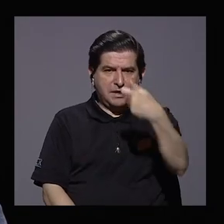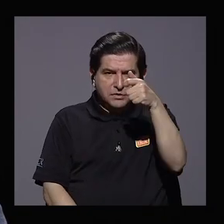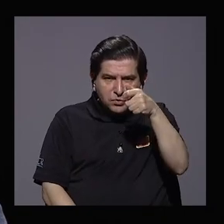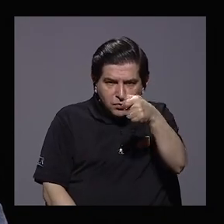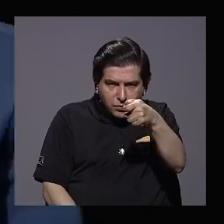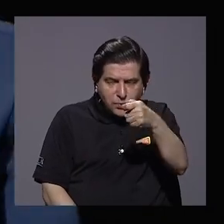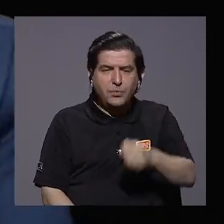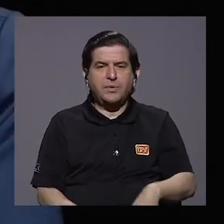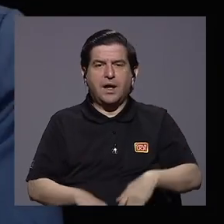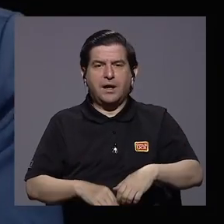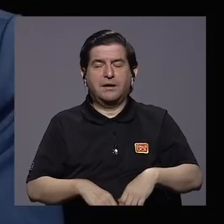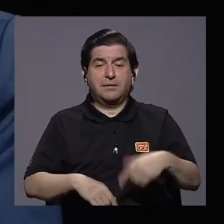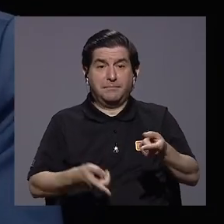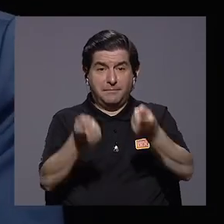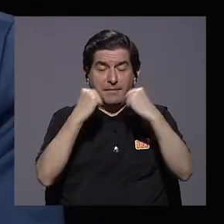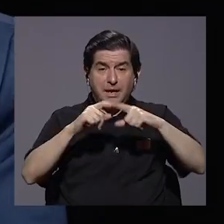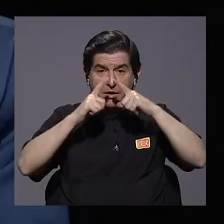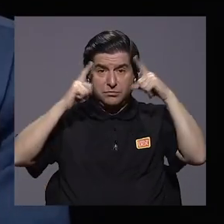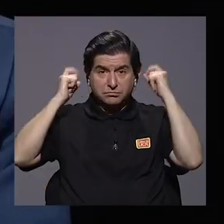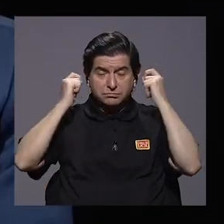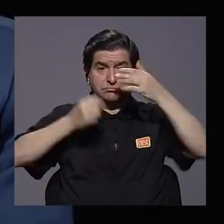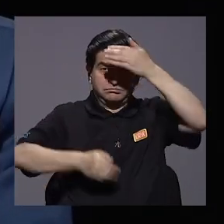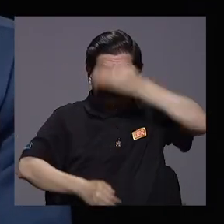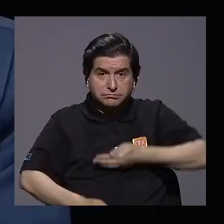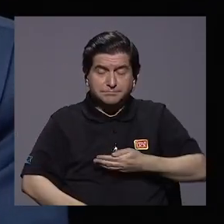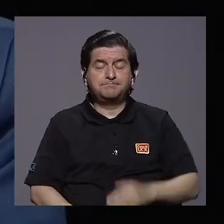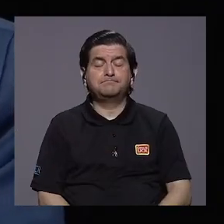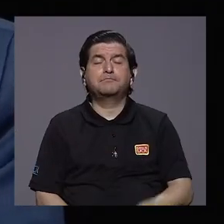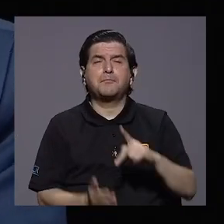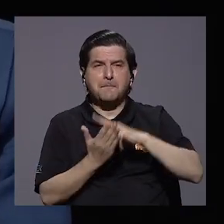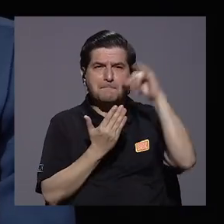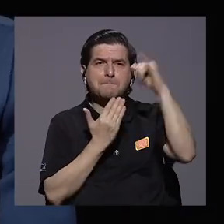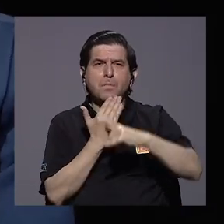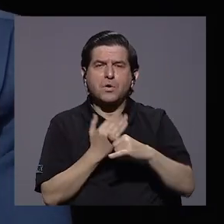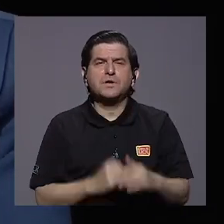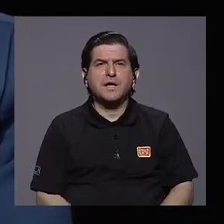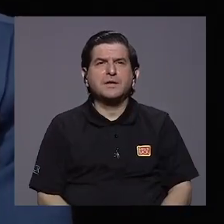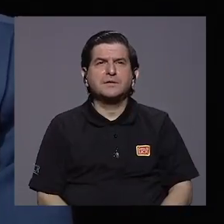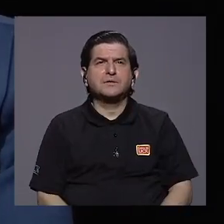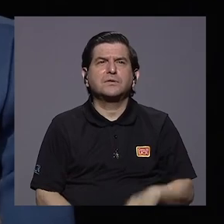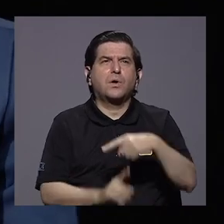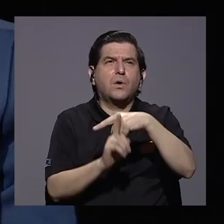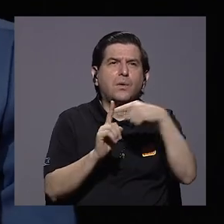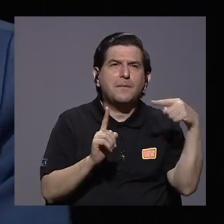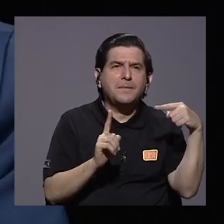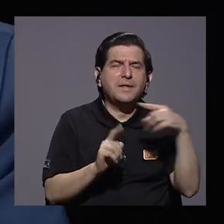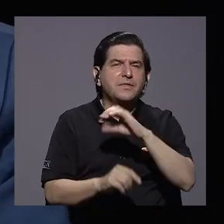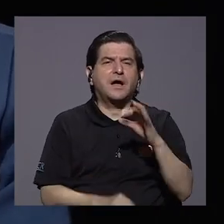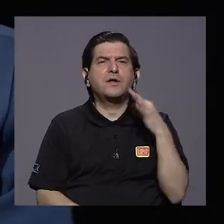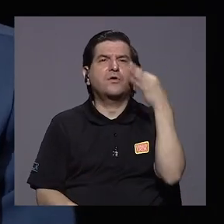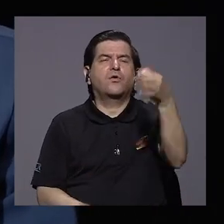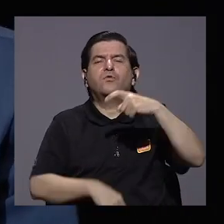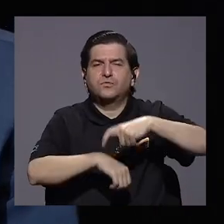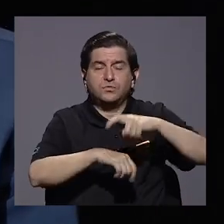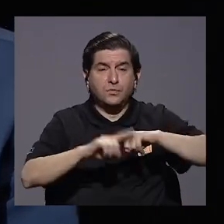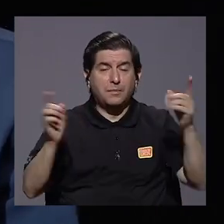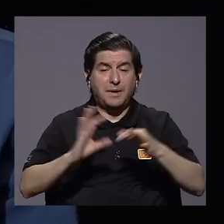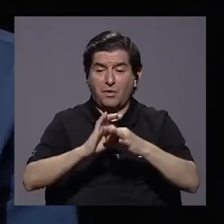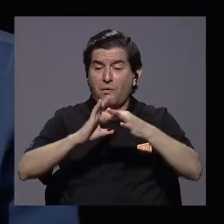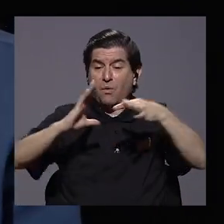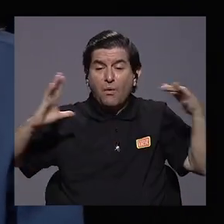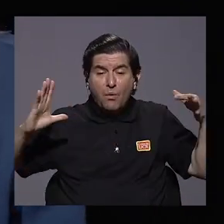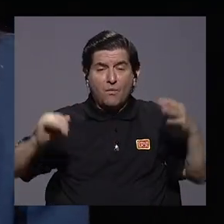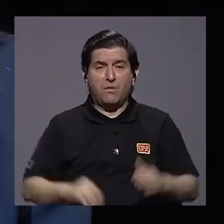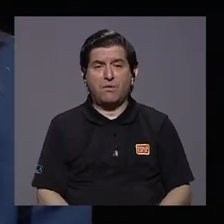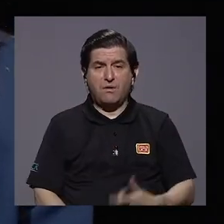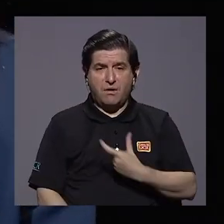careta. Sí, el proyecto es a mediano o largo plazo, pero cuando usted ve la desarticulación que hay, por